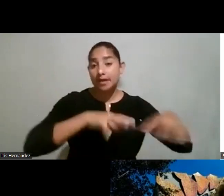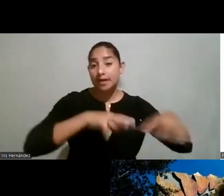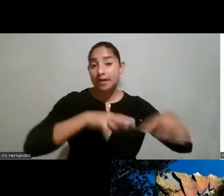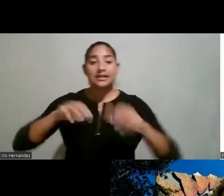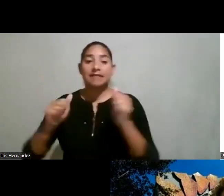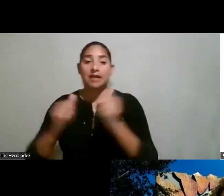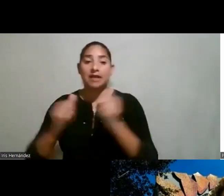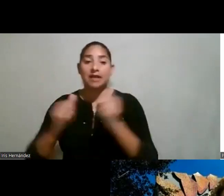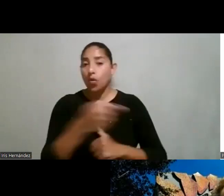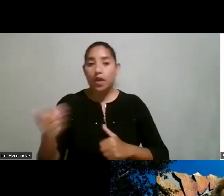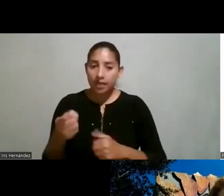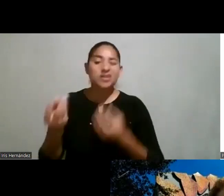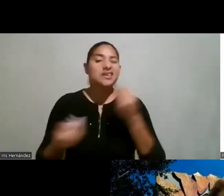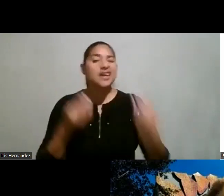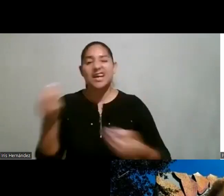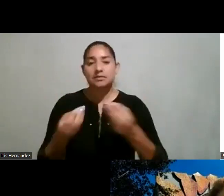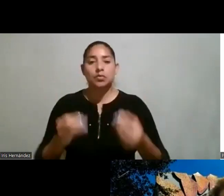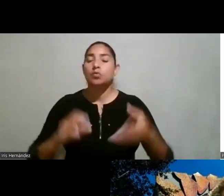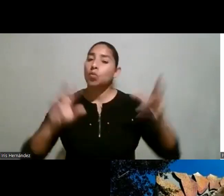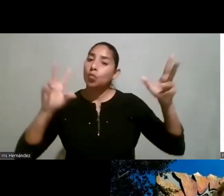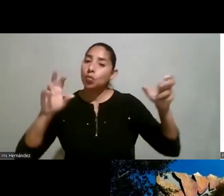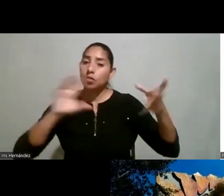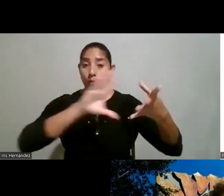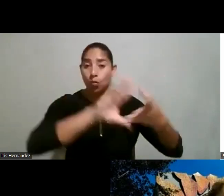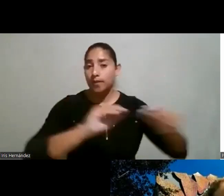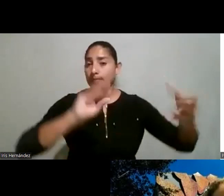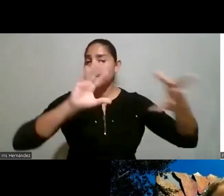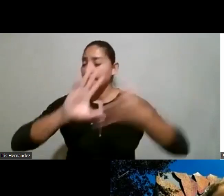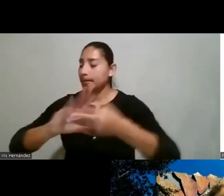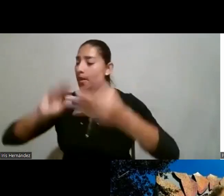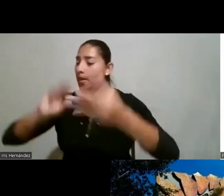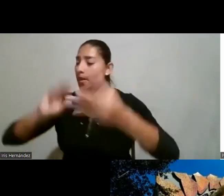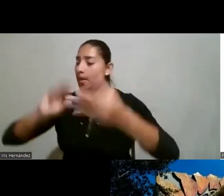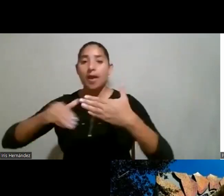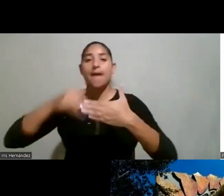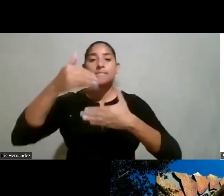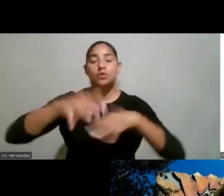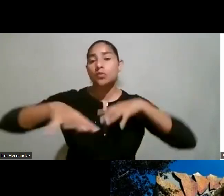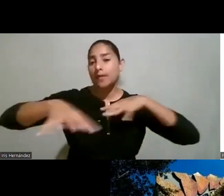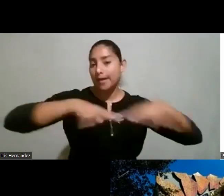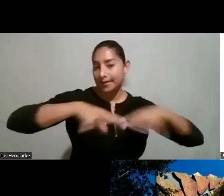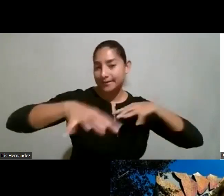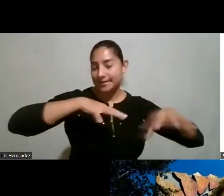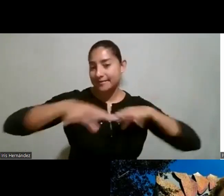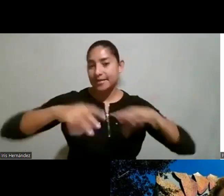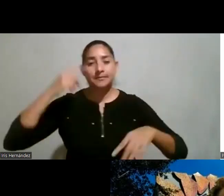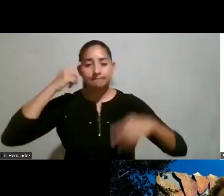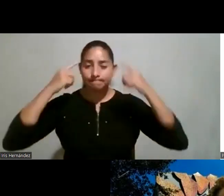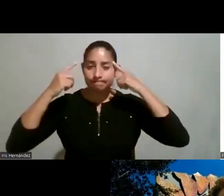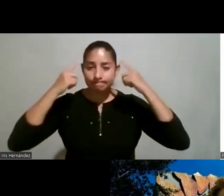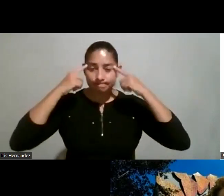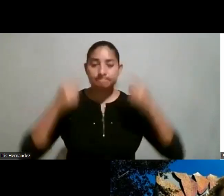ellos en los cuales hacemos como como cuentacuentos entonces yo cuento el cuento y luego hacemos una actividad este